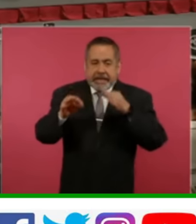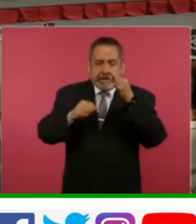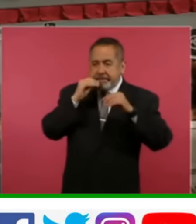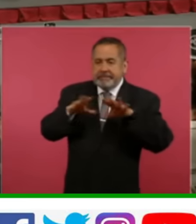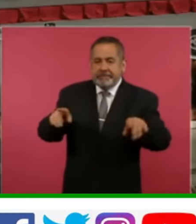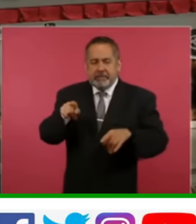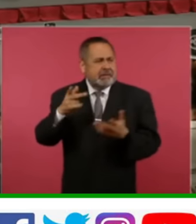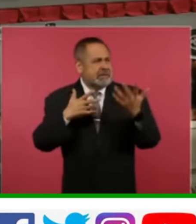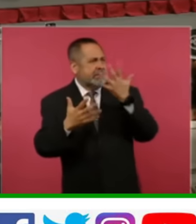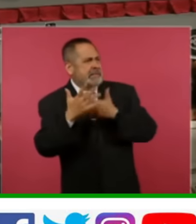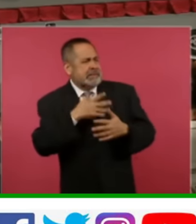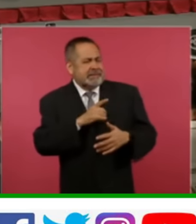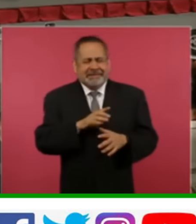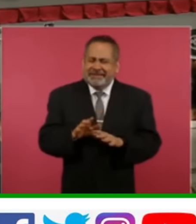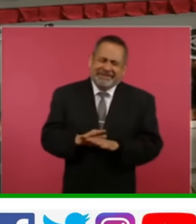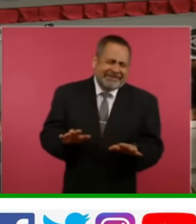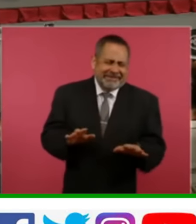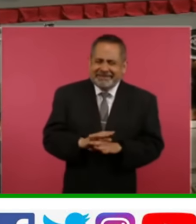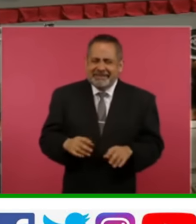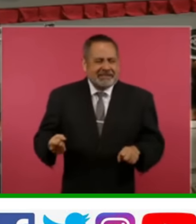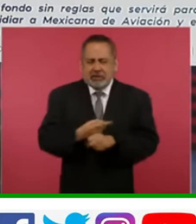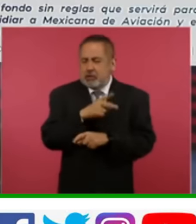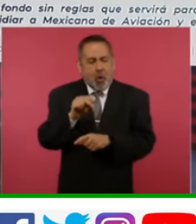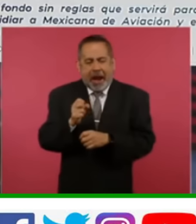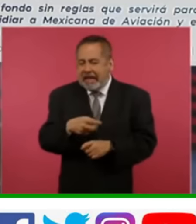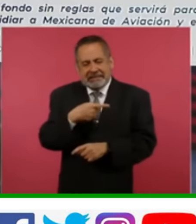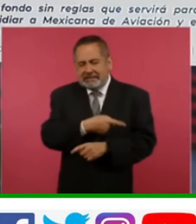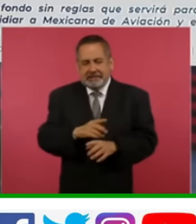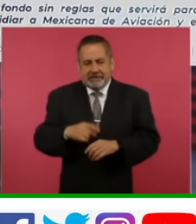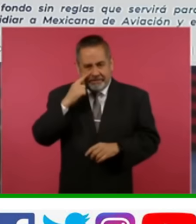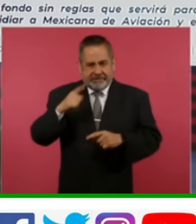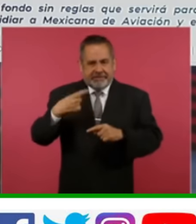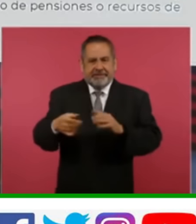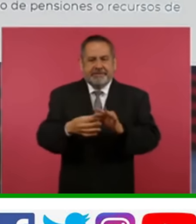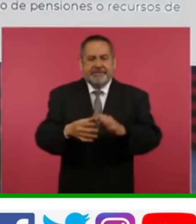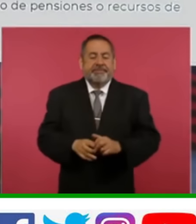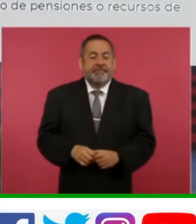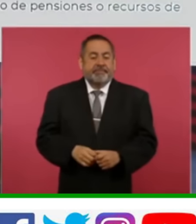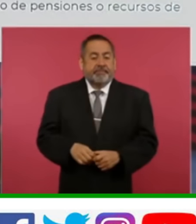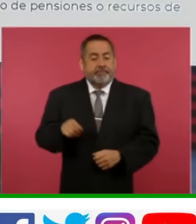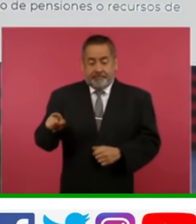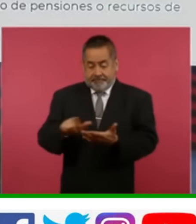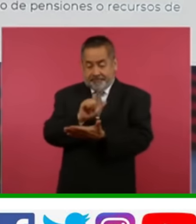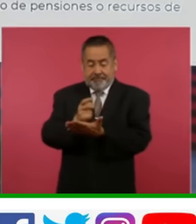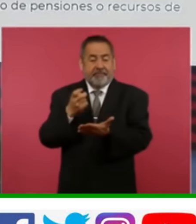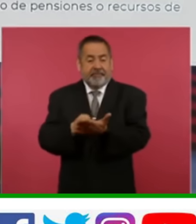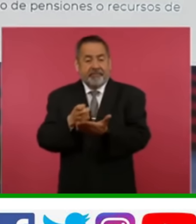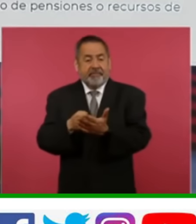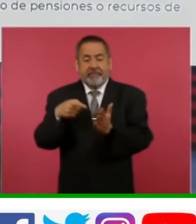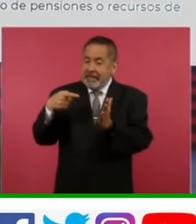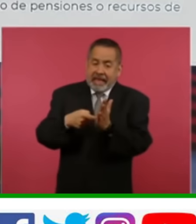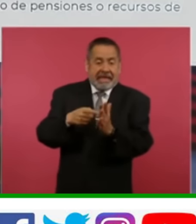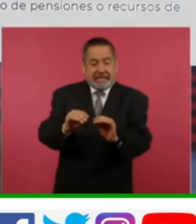que no tiene nada que ver con la reforma. Si pasamos a la que sigue, la propia reforma establece, uno, que el